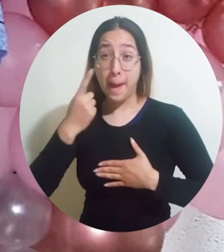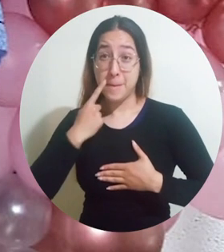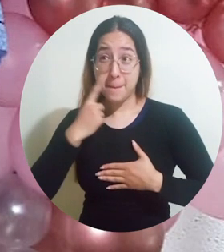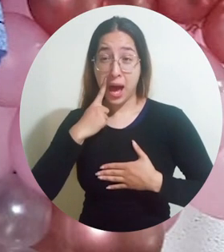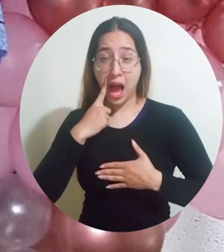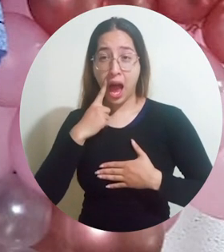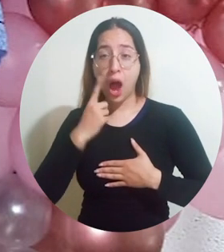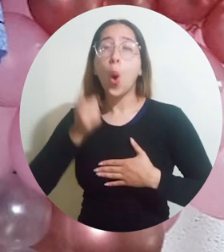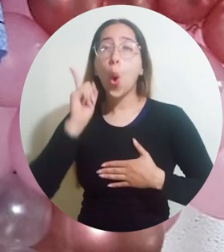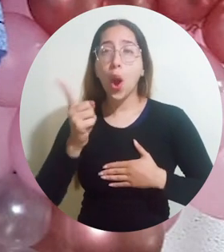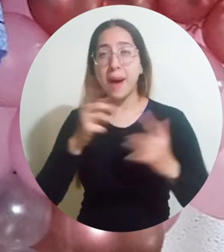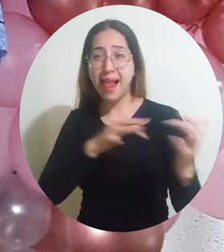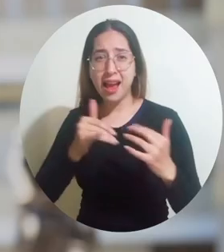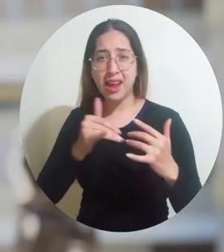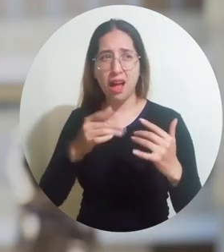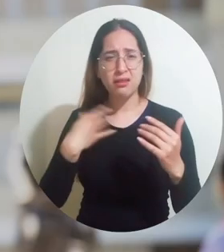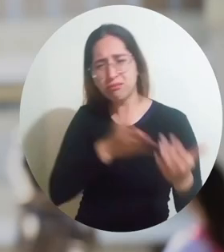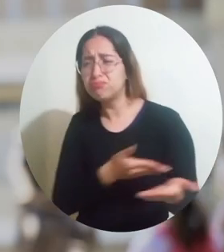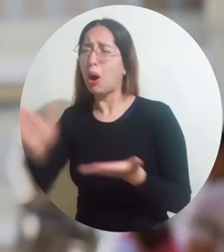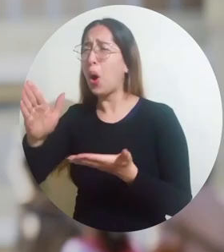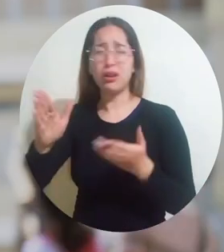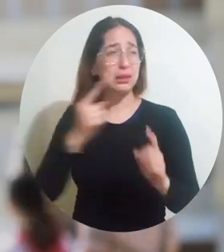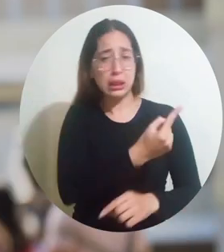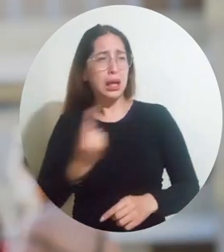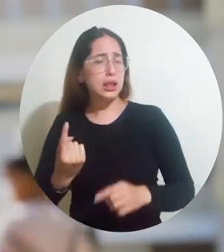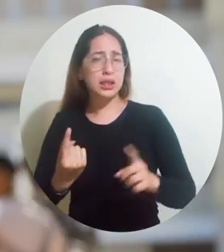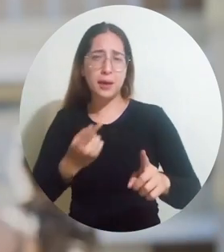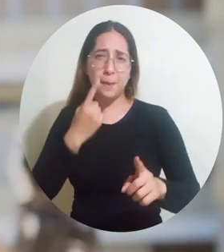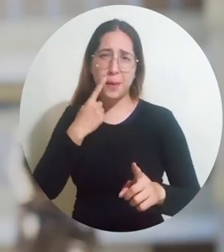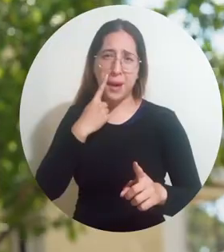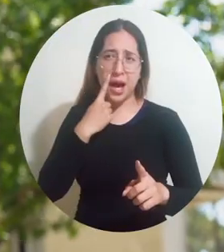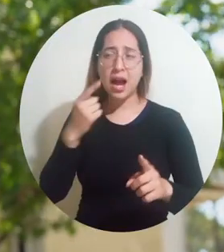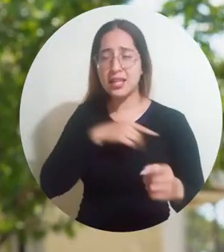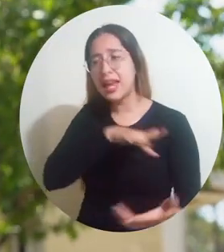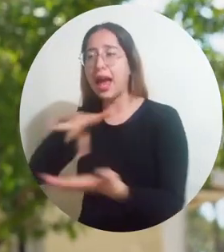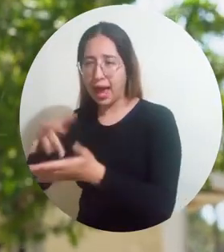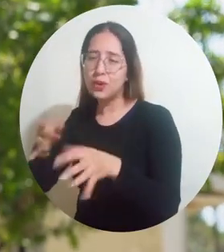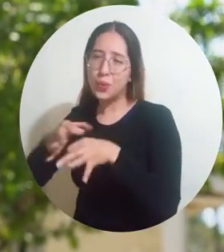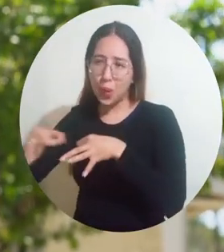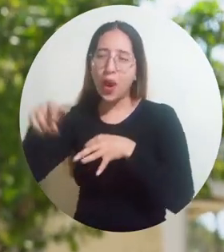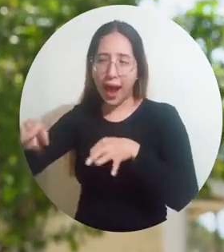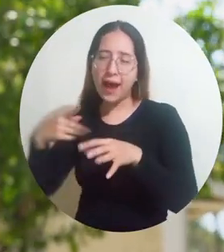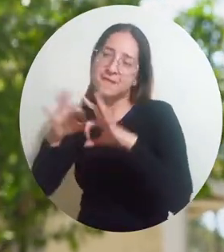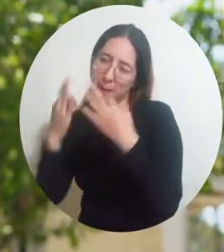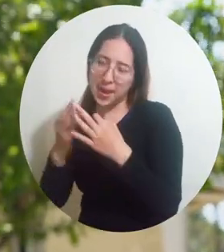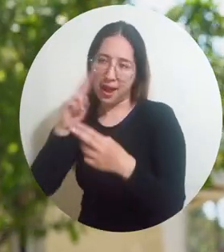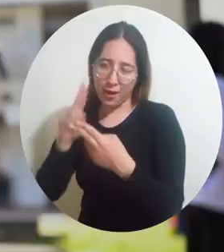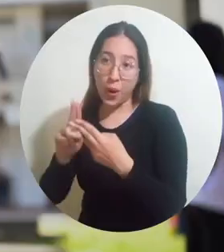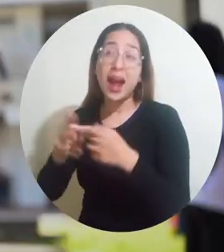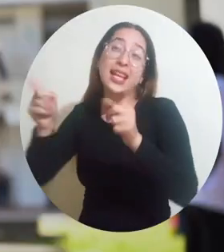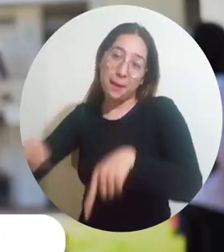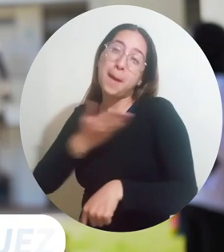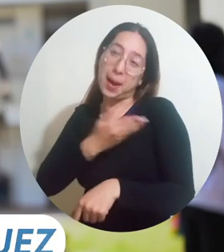Mi papá es desplazado. Él llegó a Palmira porque tiene familia ahí y conocí a mi mamá. Mi mamá